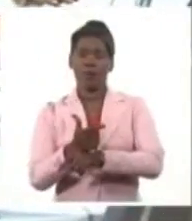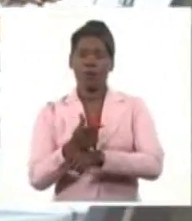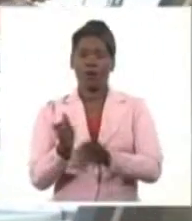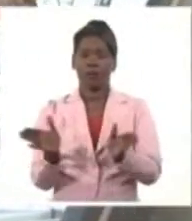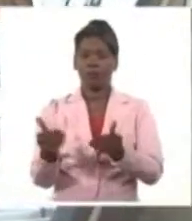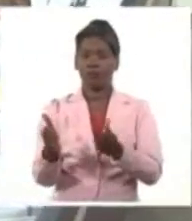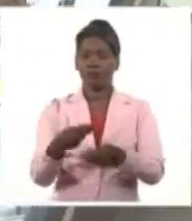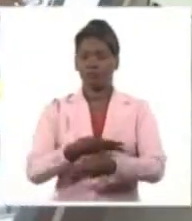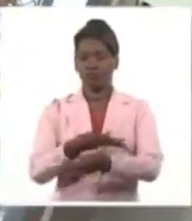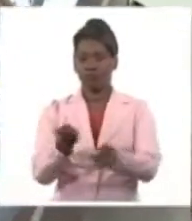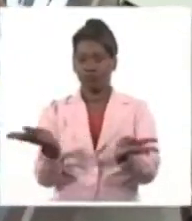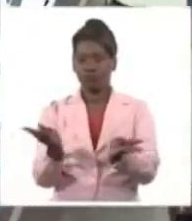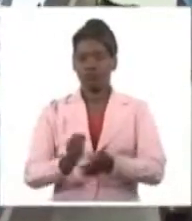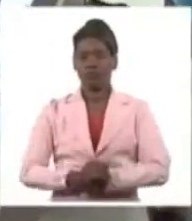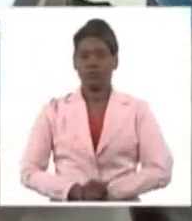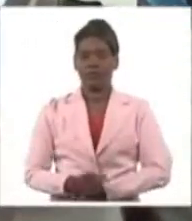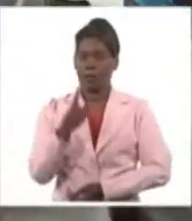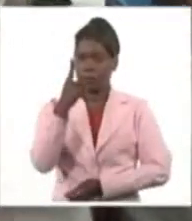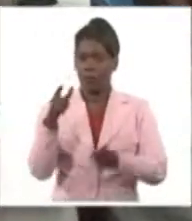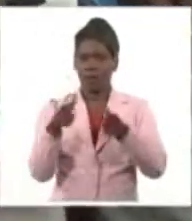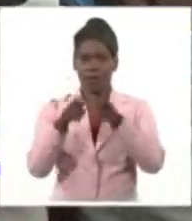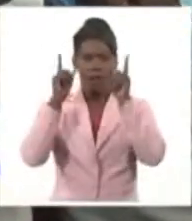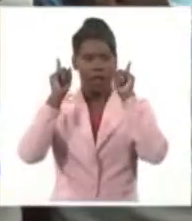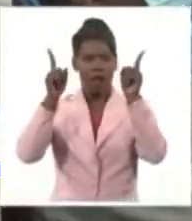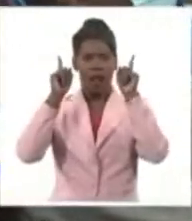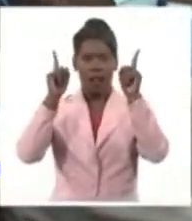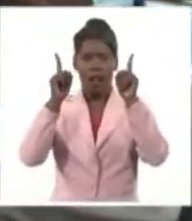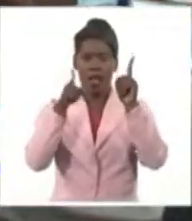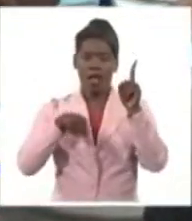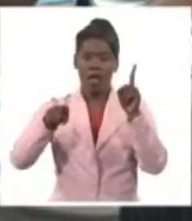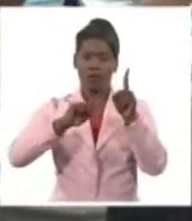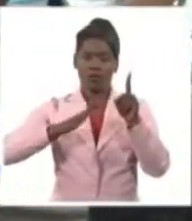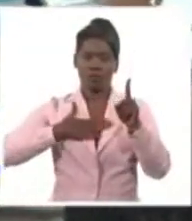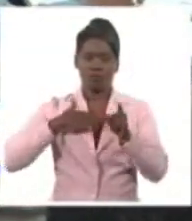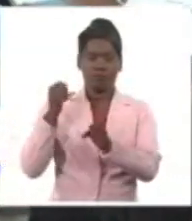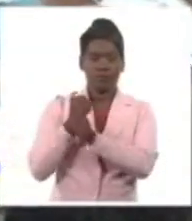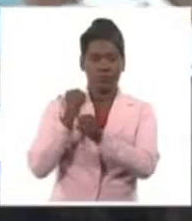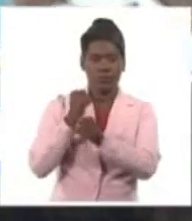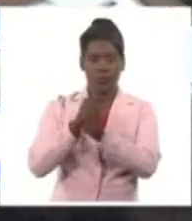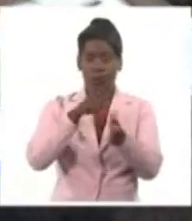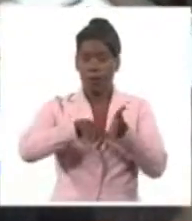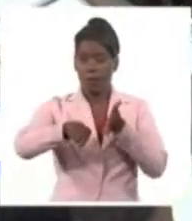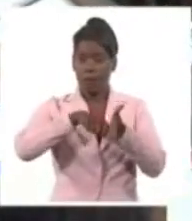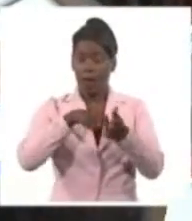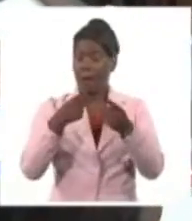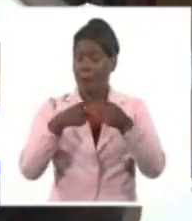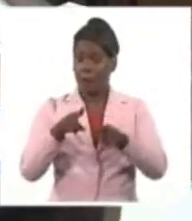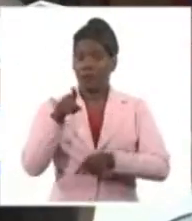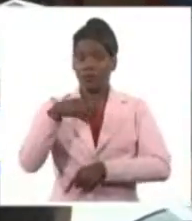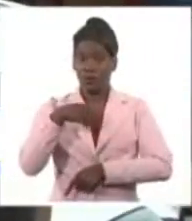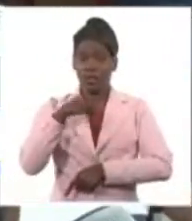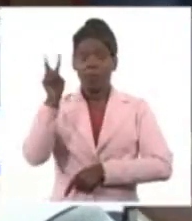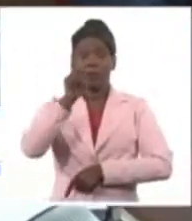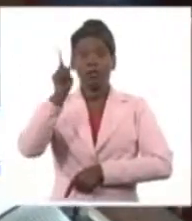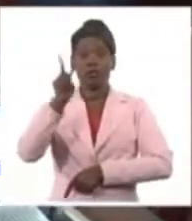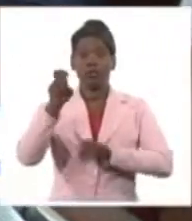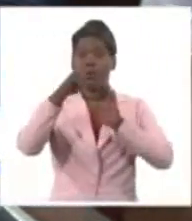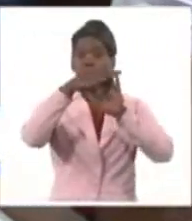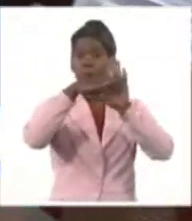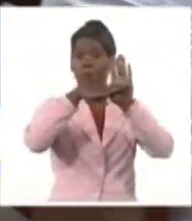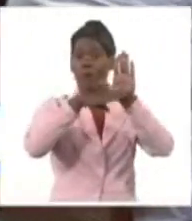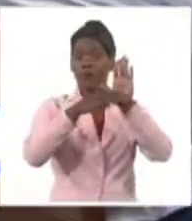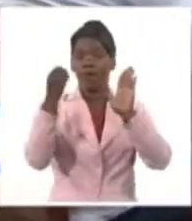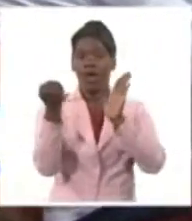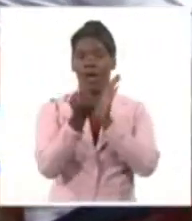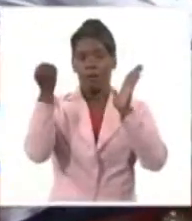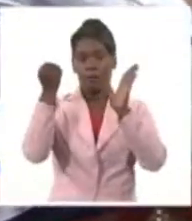En reunión de trabajo para chequear el cumplimiento de las 22 medidas aprobadas por el Comité Ejecutivo del Consejo de Ministros